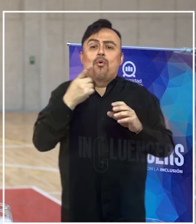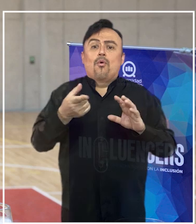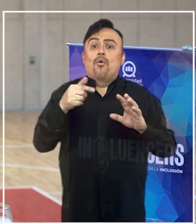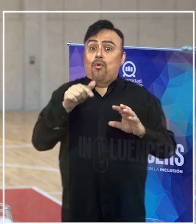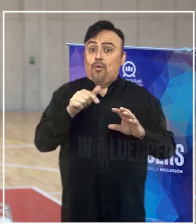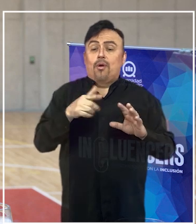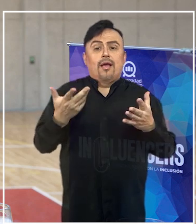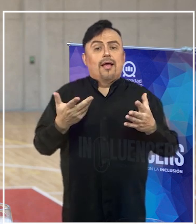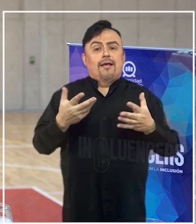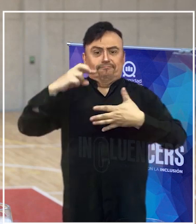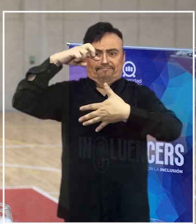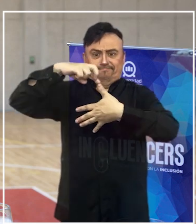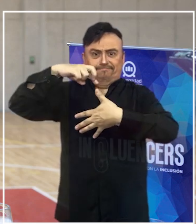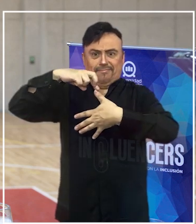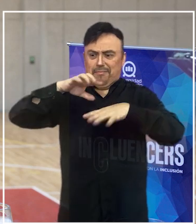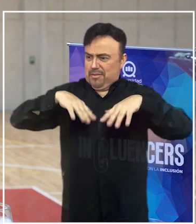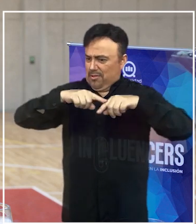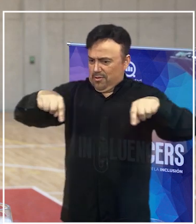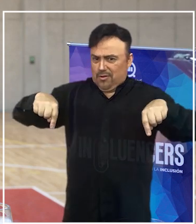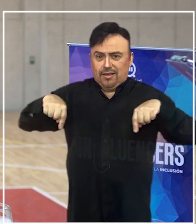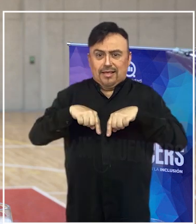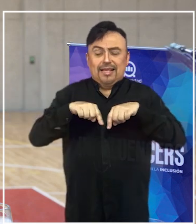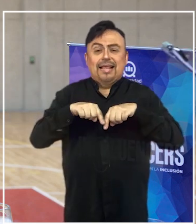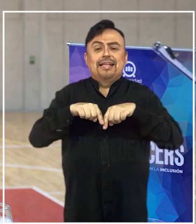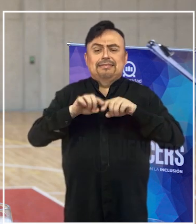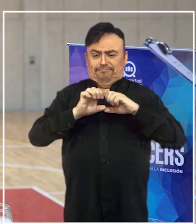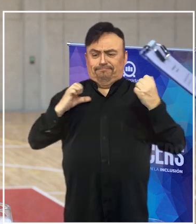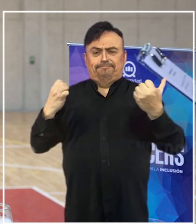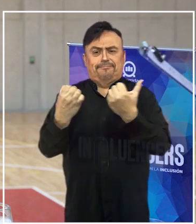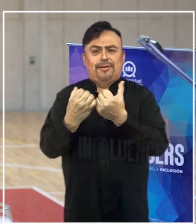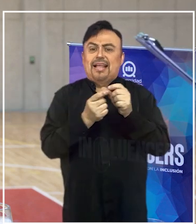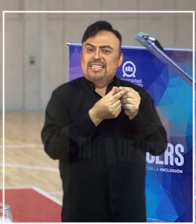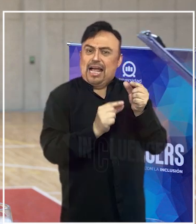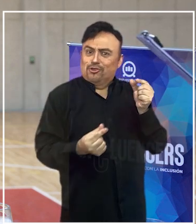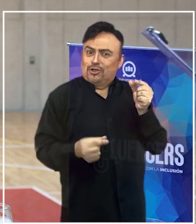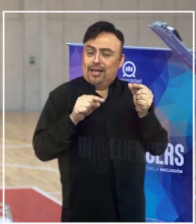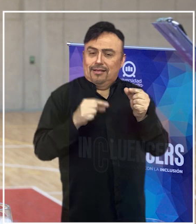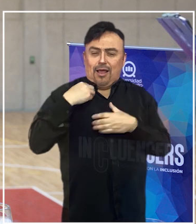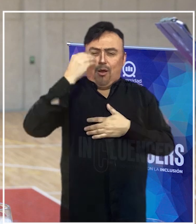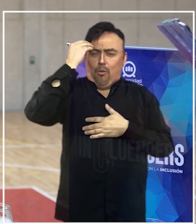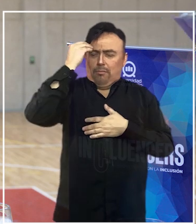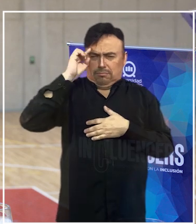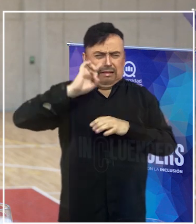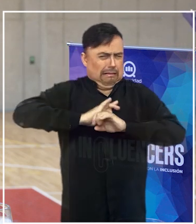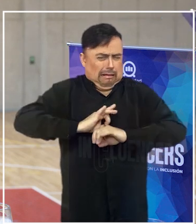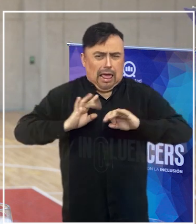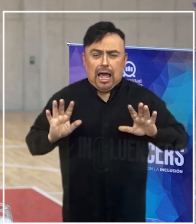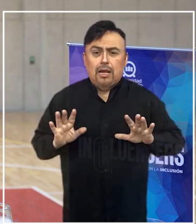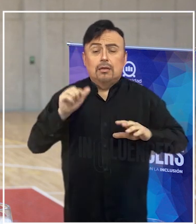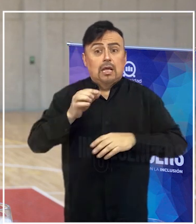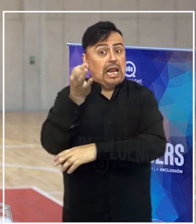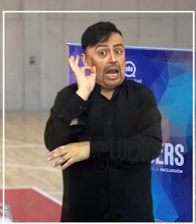Parapanamericanos en este mismo espacio del Parque del Estadio Nacional. Y lo tengo y lo recuerdo muy claramente porque la